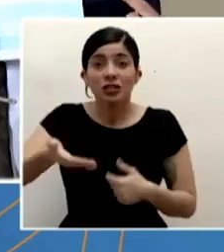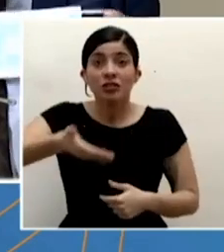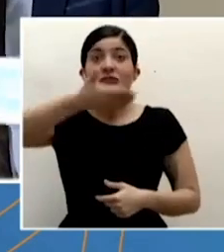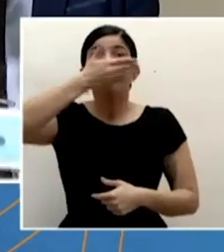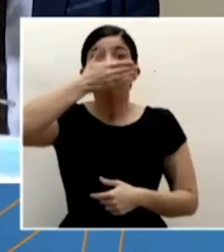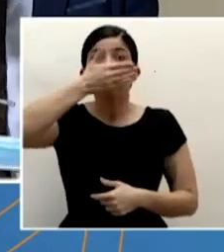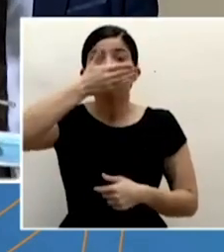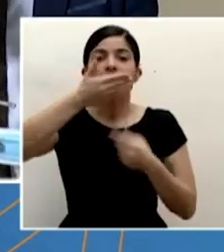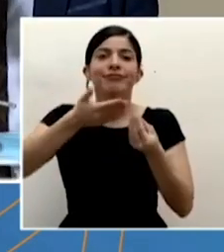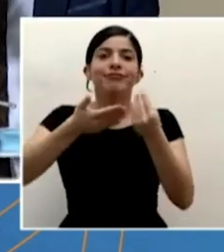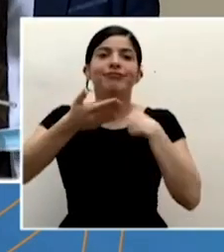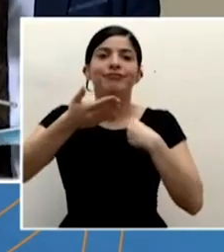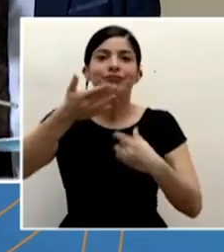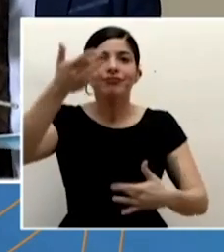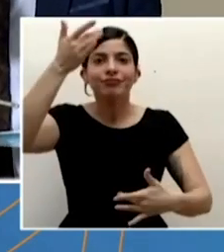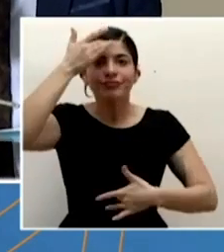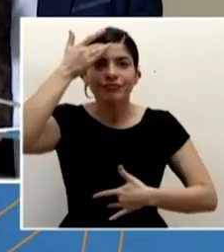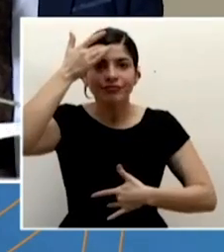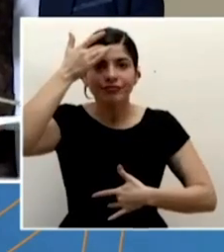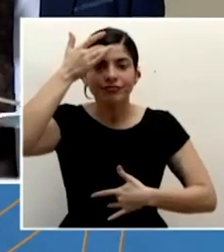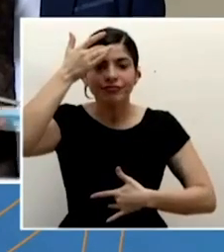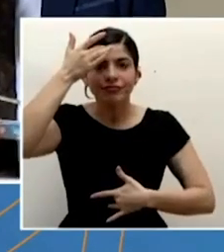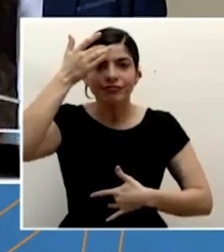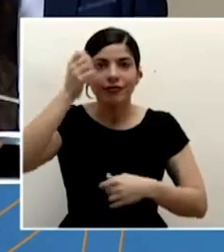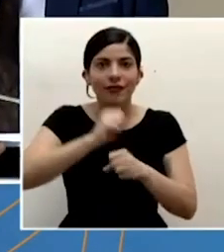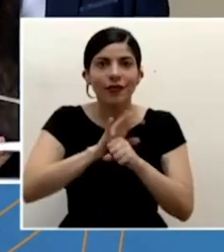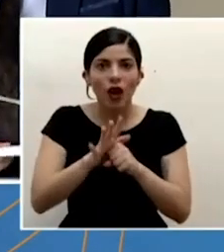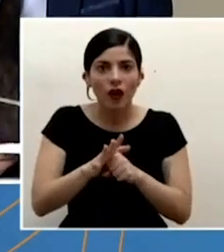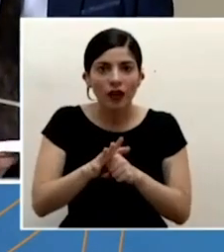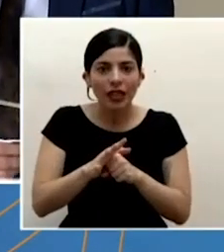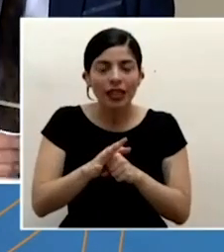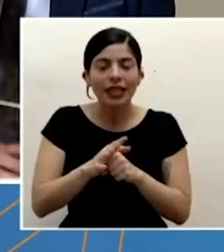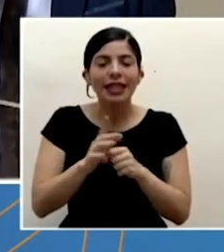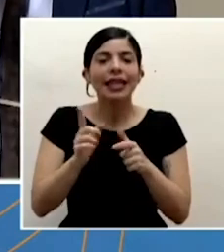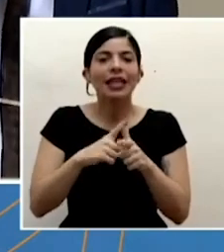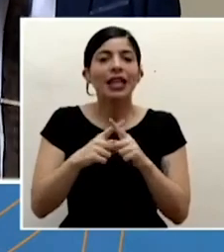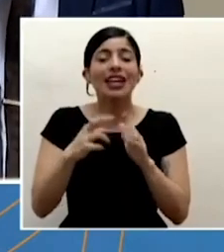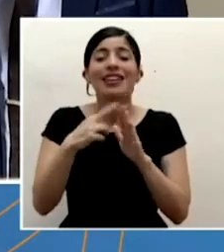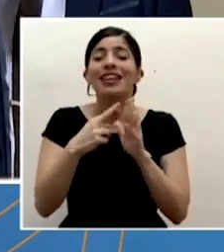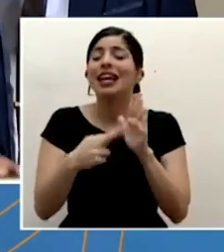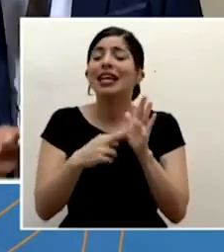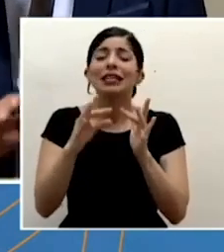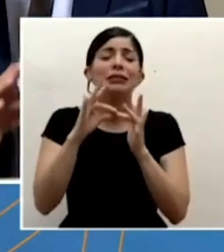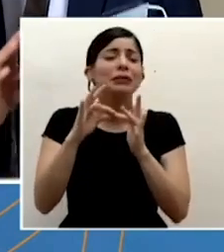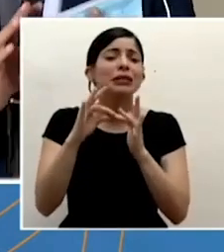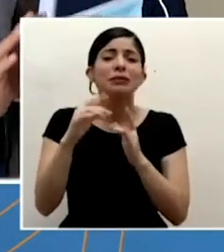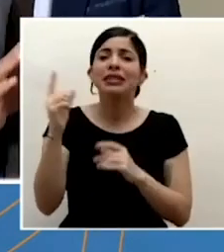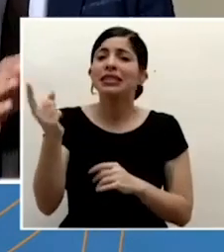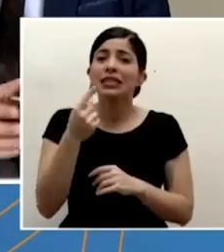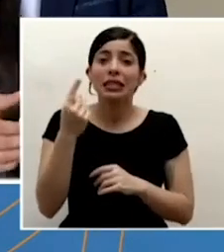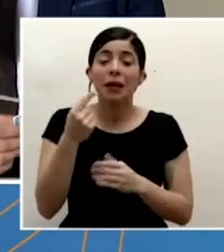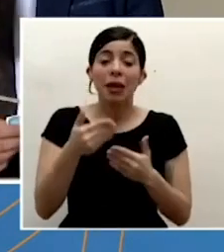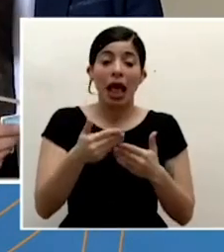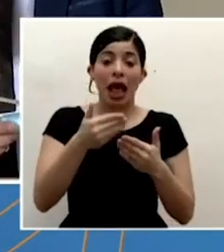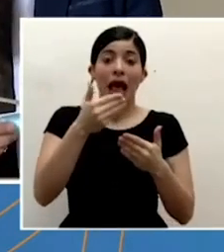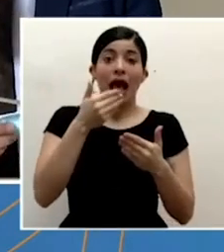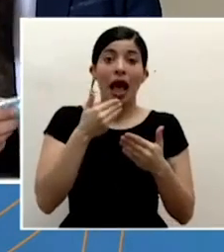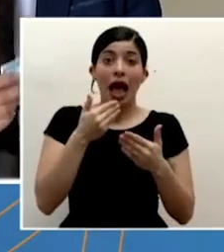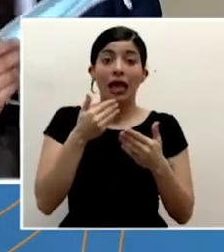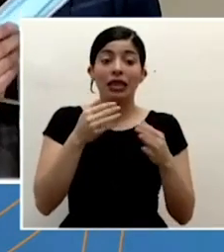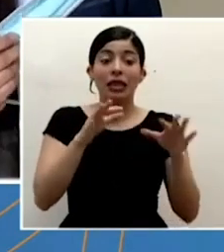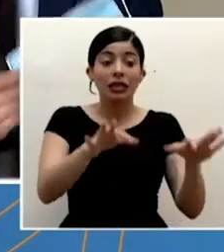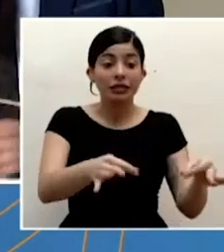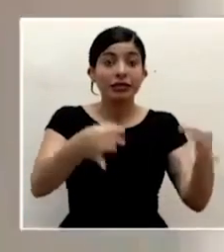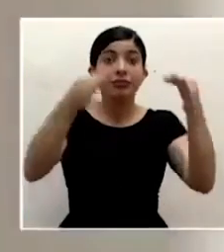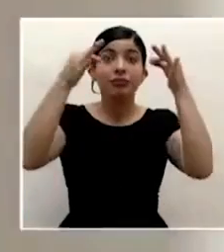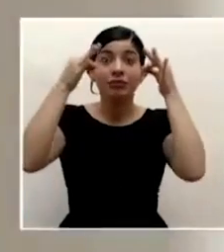infectarse con el virus. Entonces la regla de oro siempre es antes de ponernos o de colocarnos